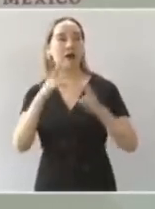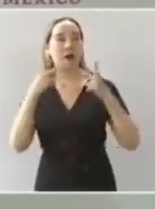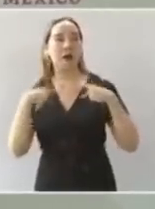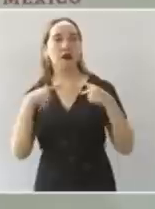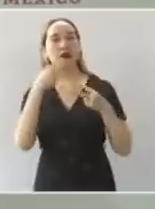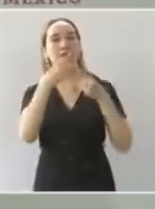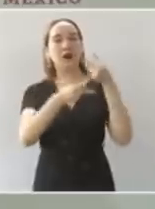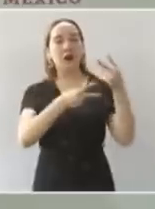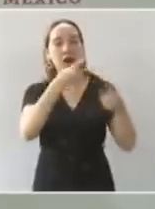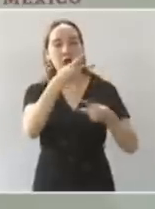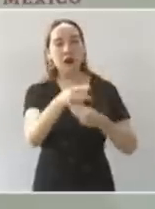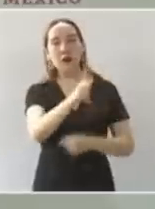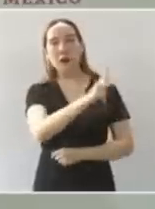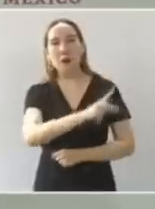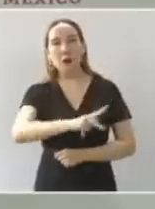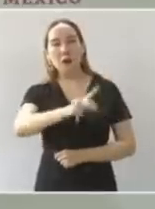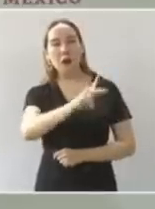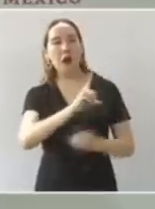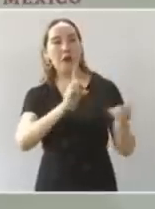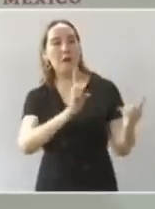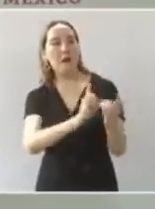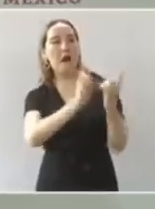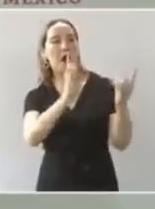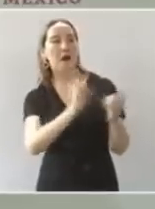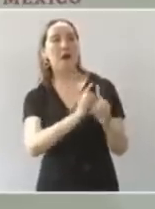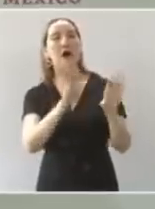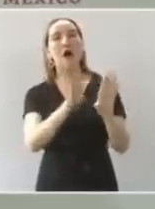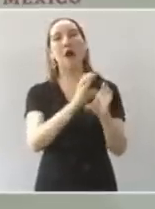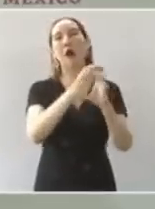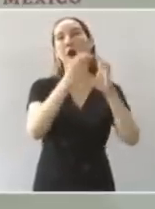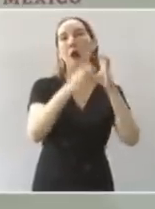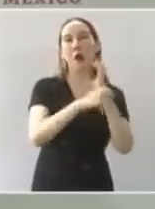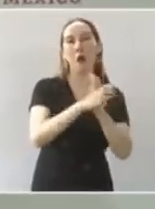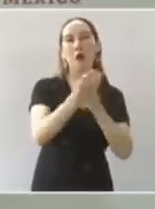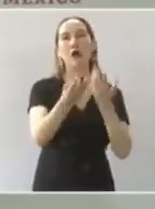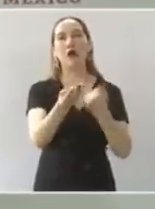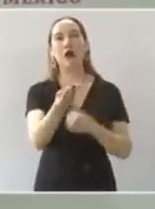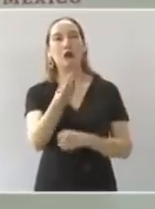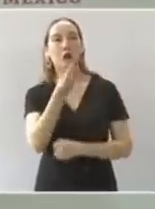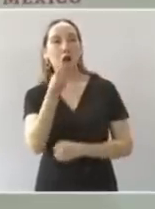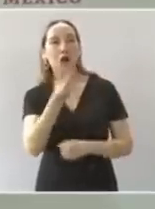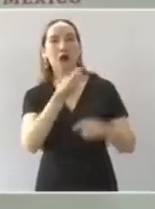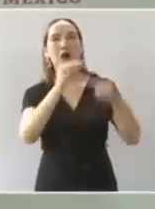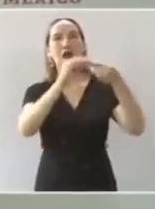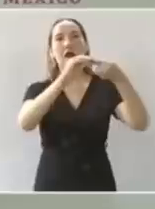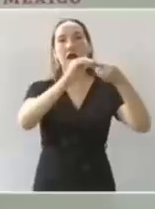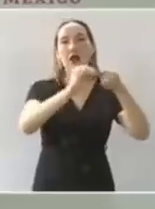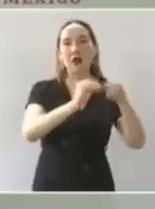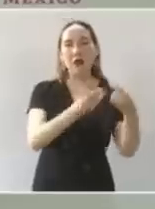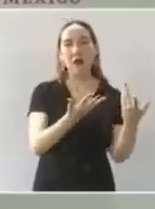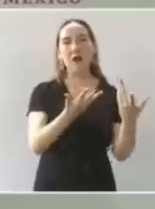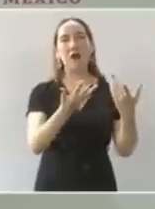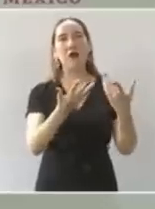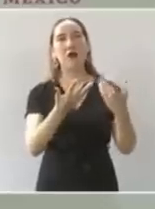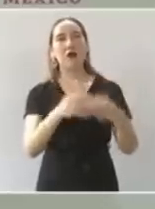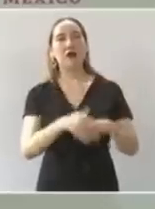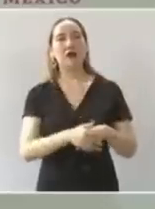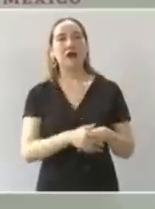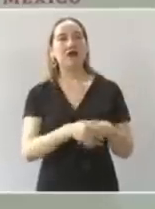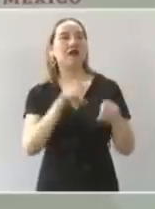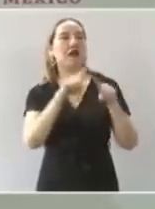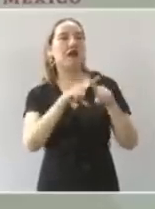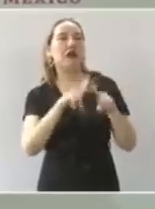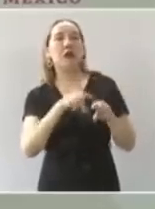repartir migajas, despensas, frijol con gorgojo, materiales de construcción,